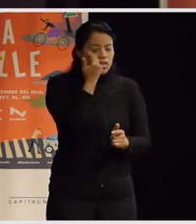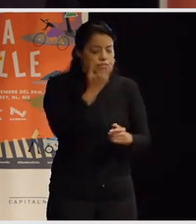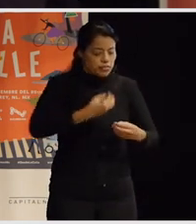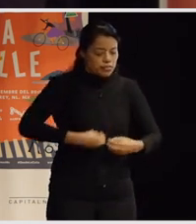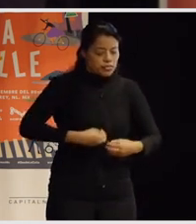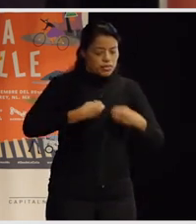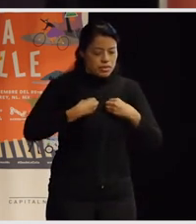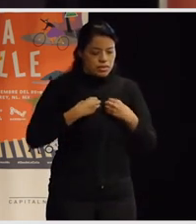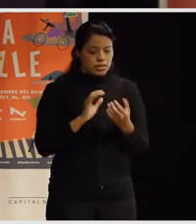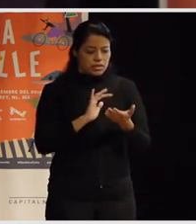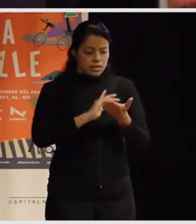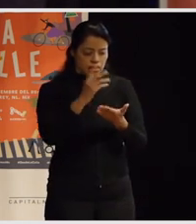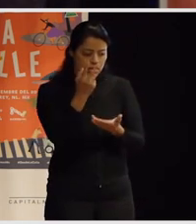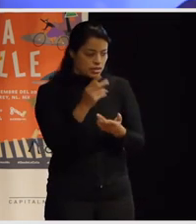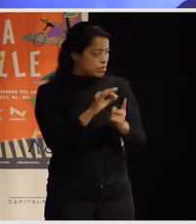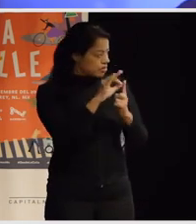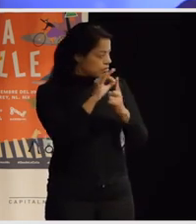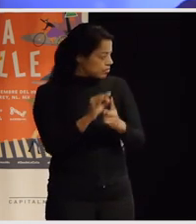gracias por estar aquí